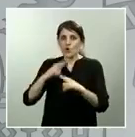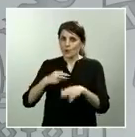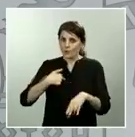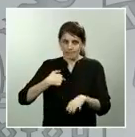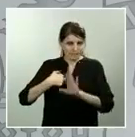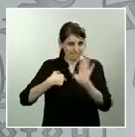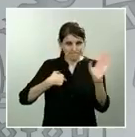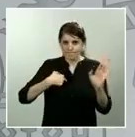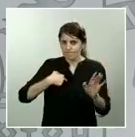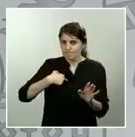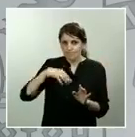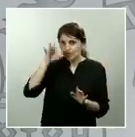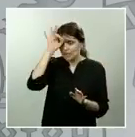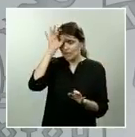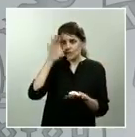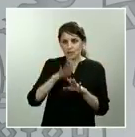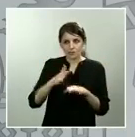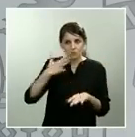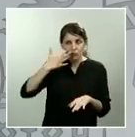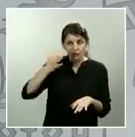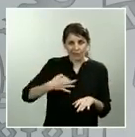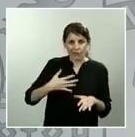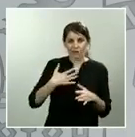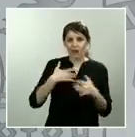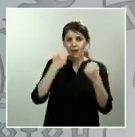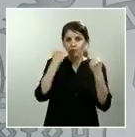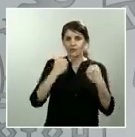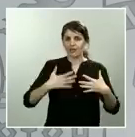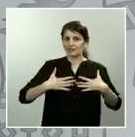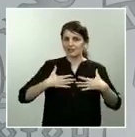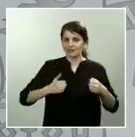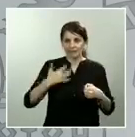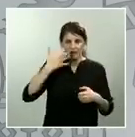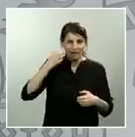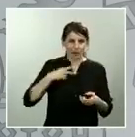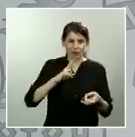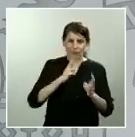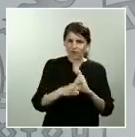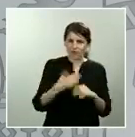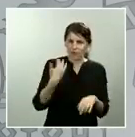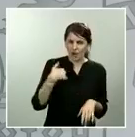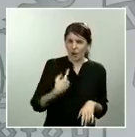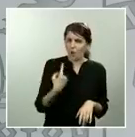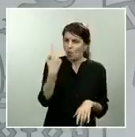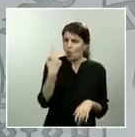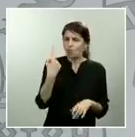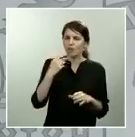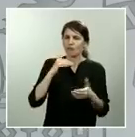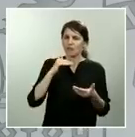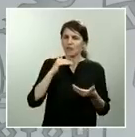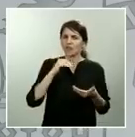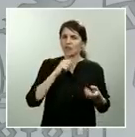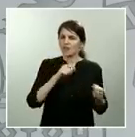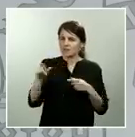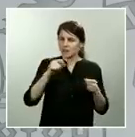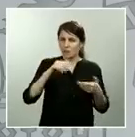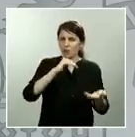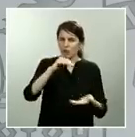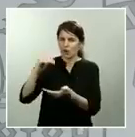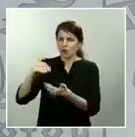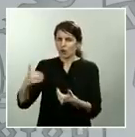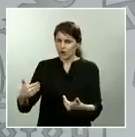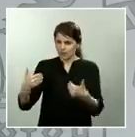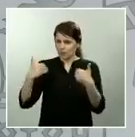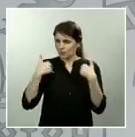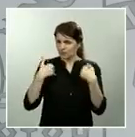previamente por las autoridades sanitarias creo recordar que dijo que había un distribuidor que había sido el responsable del contacto con la